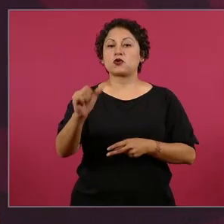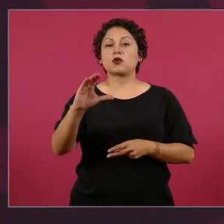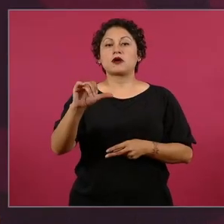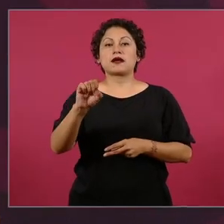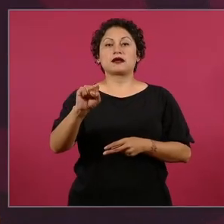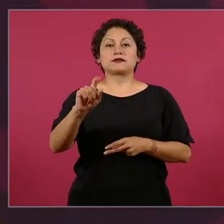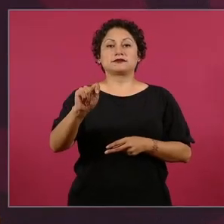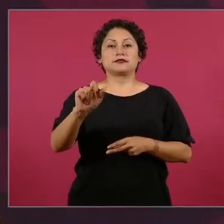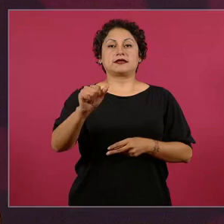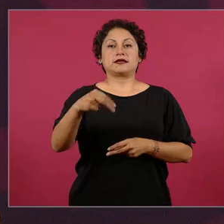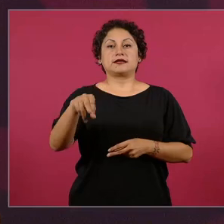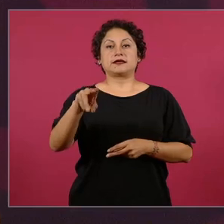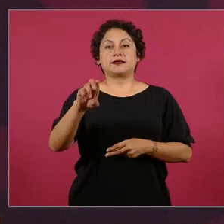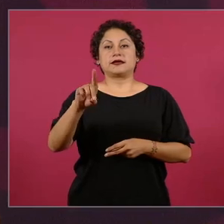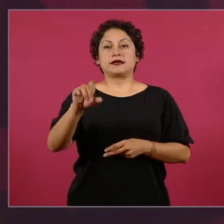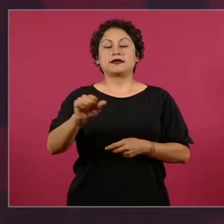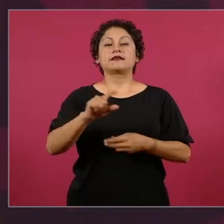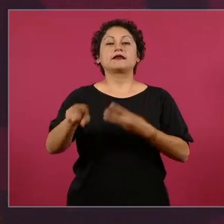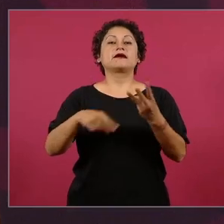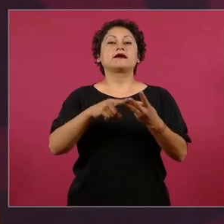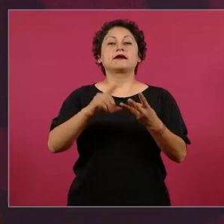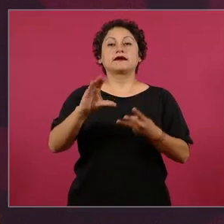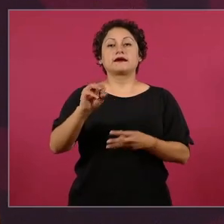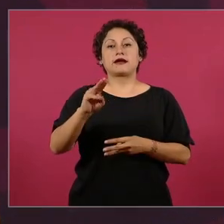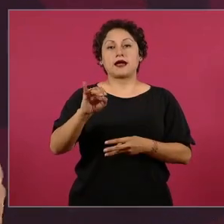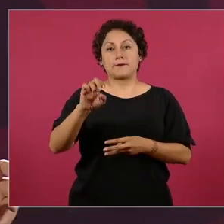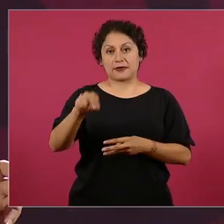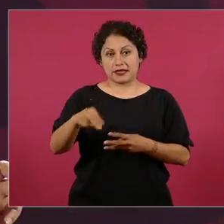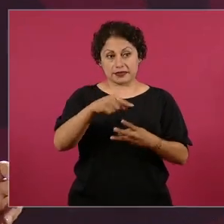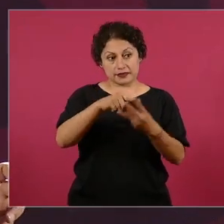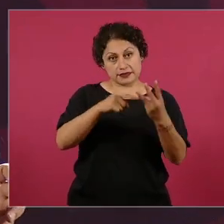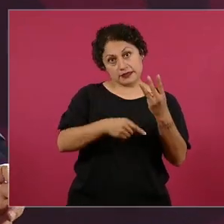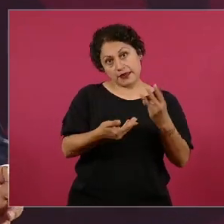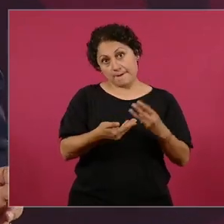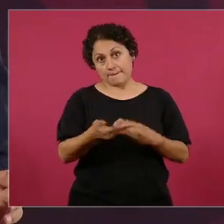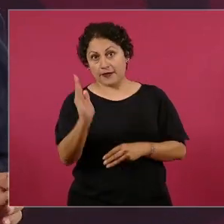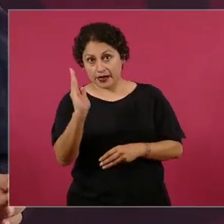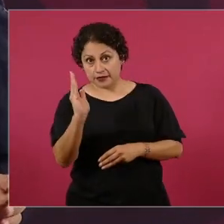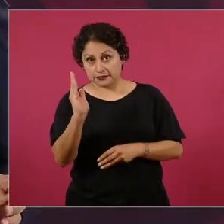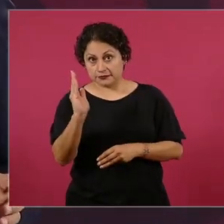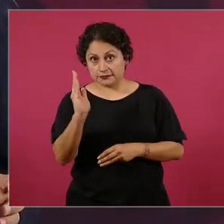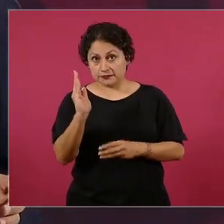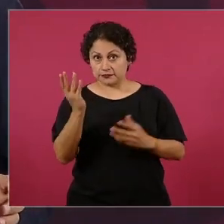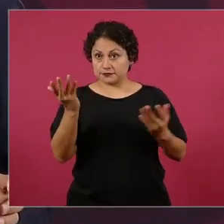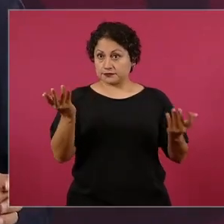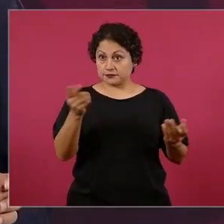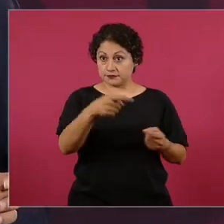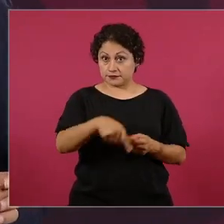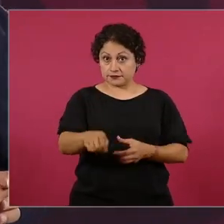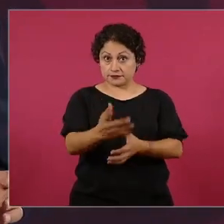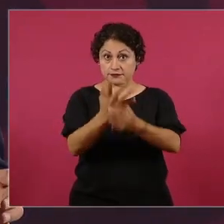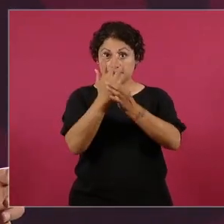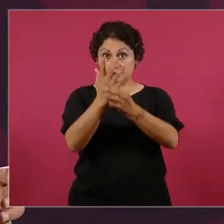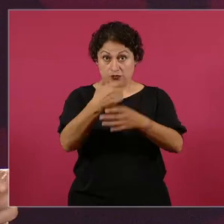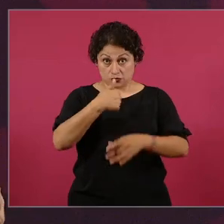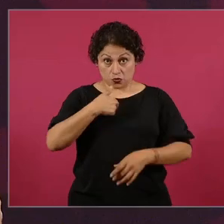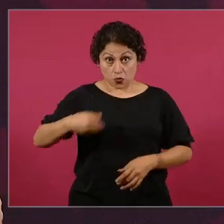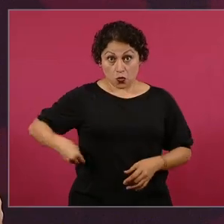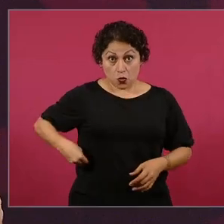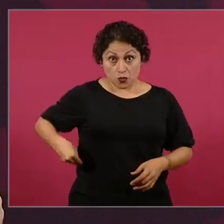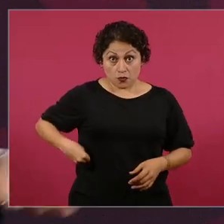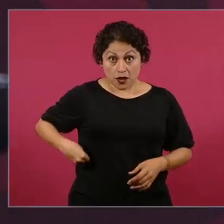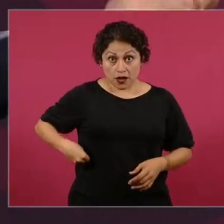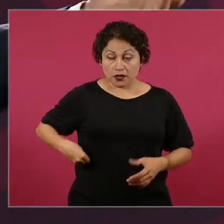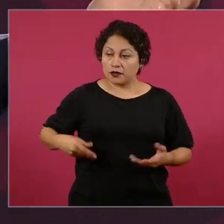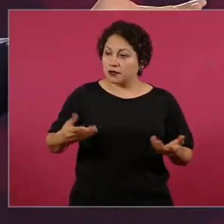y a Aguilar Camín, y ya nada más falta que me echen la culpa a mí. Ah,